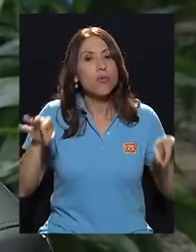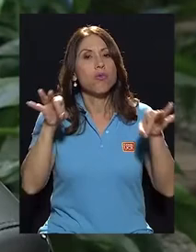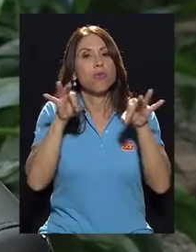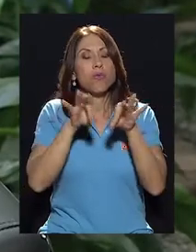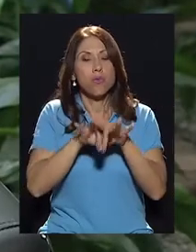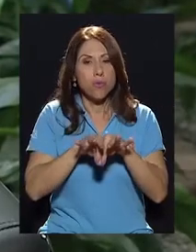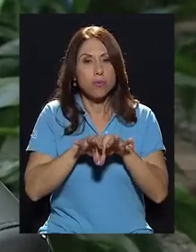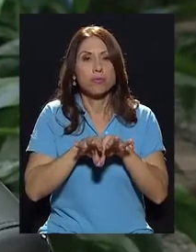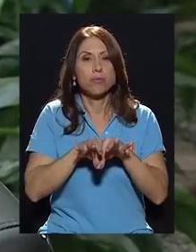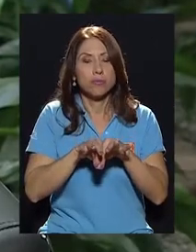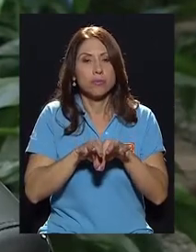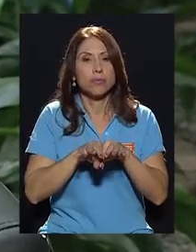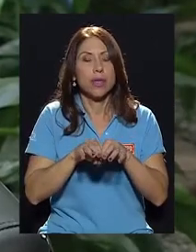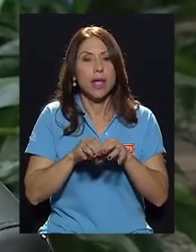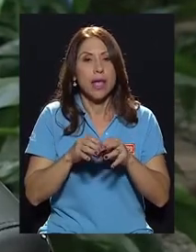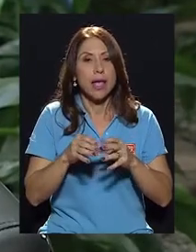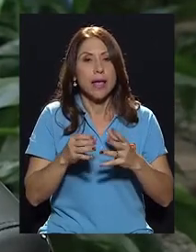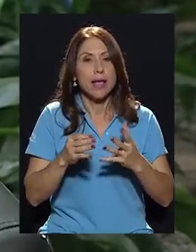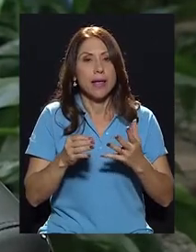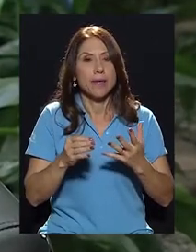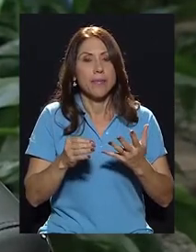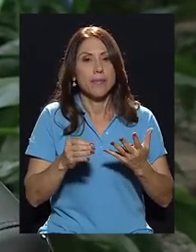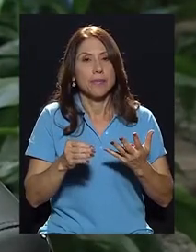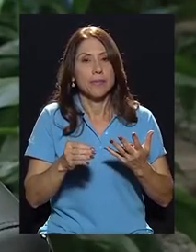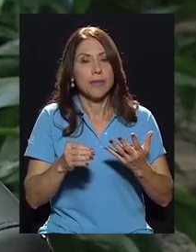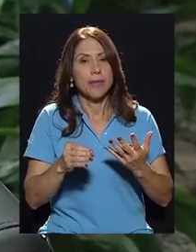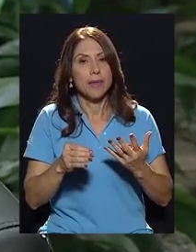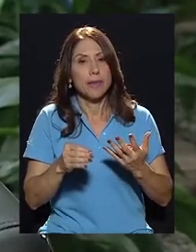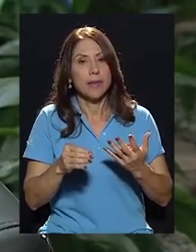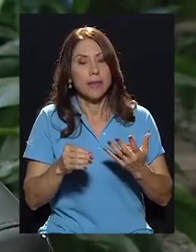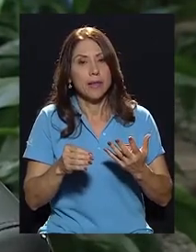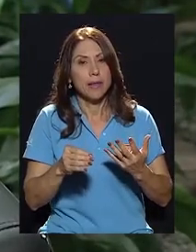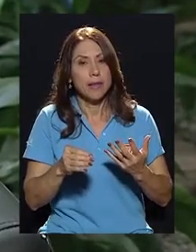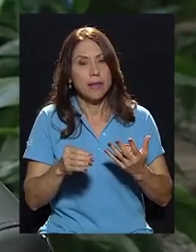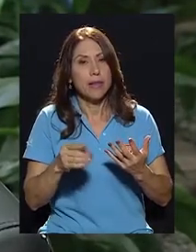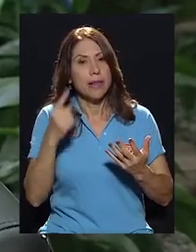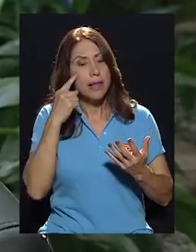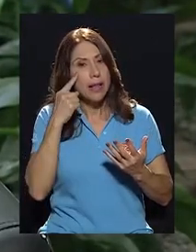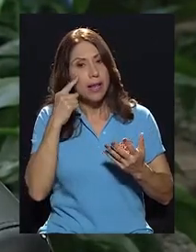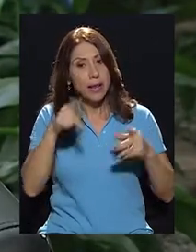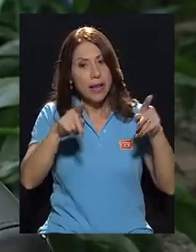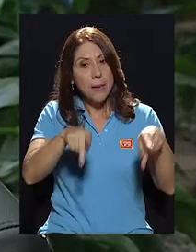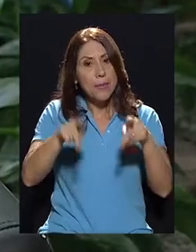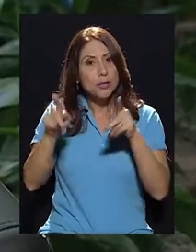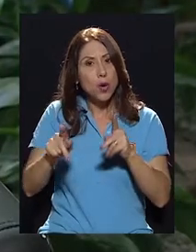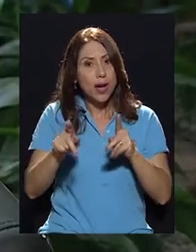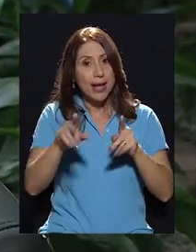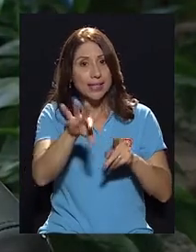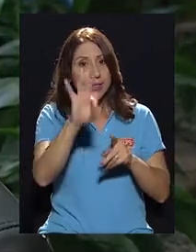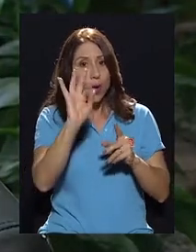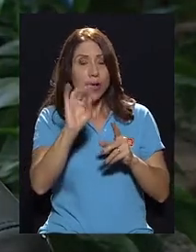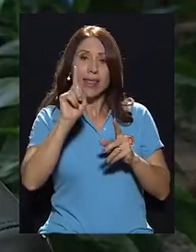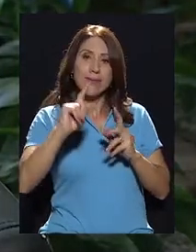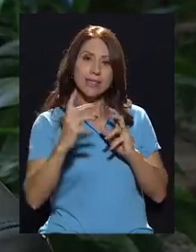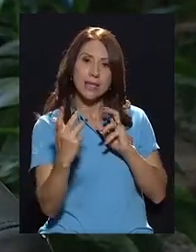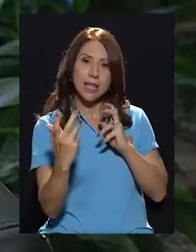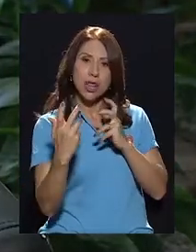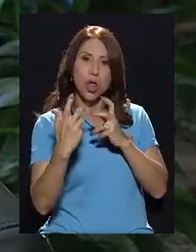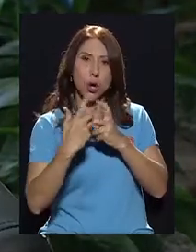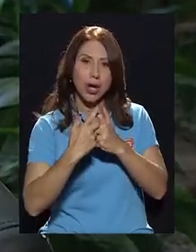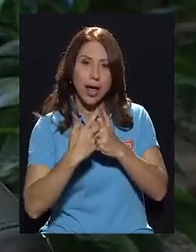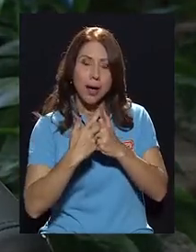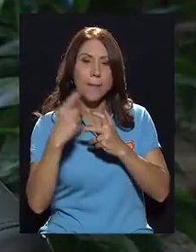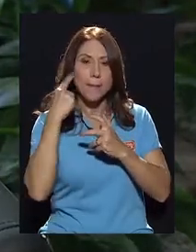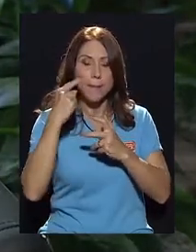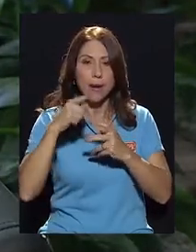fundamental la idoneidad de las personas que se escogen para